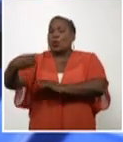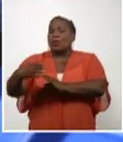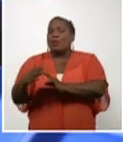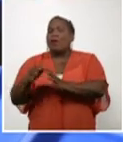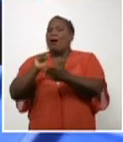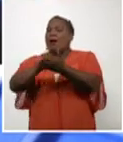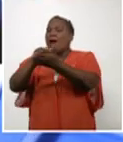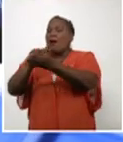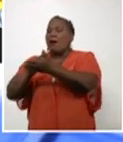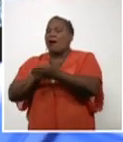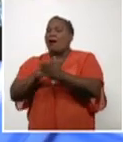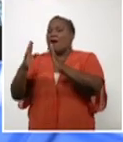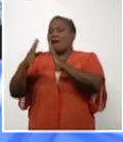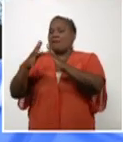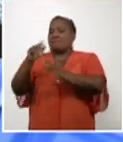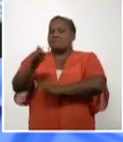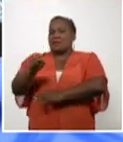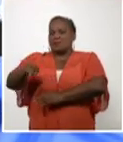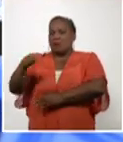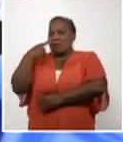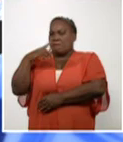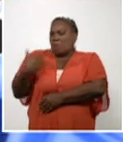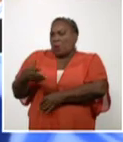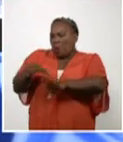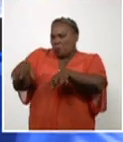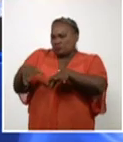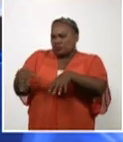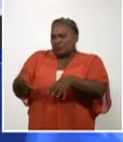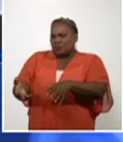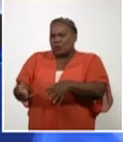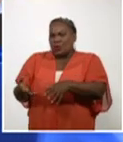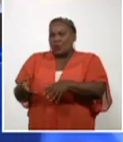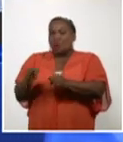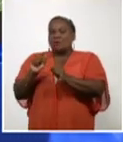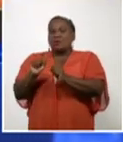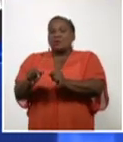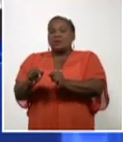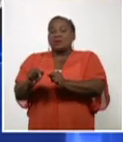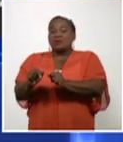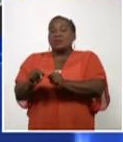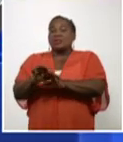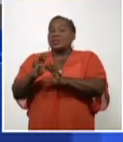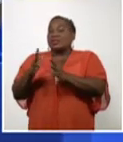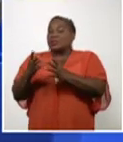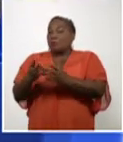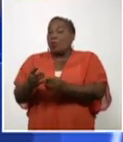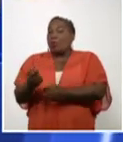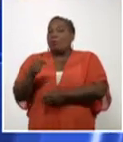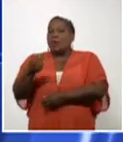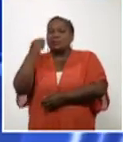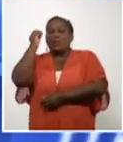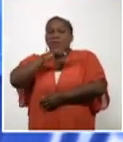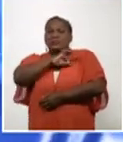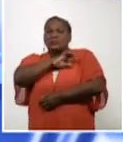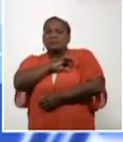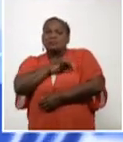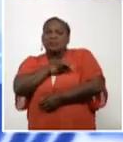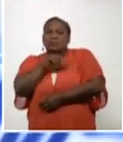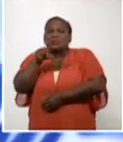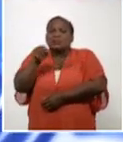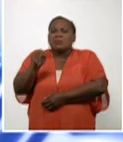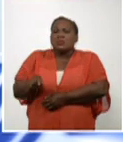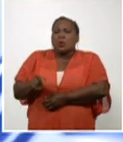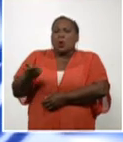en el sentido general de la población acá en el territorio y la identificación de cada uno de síntomas de la enfermedad. Ingresamos en ese